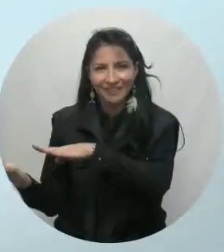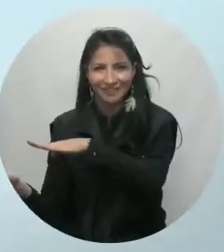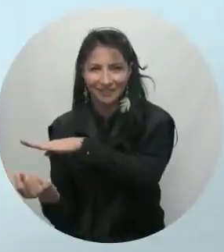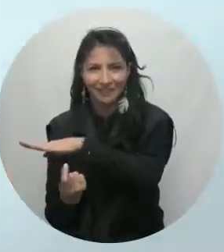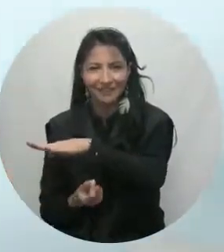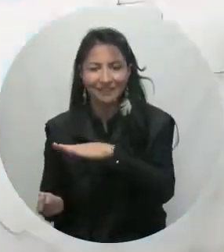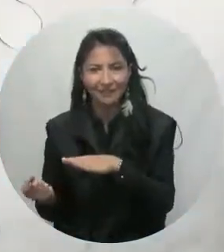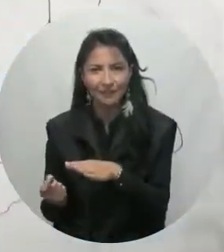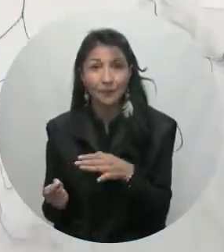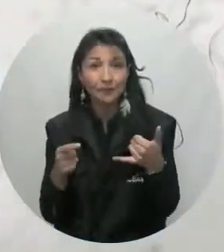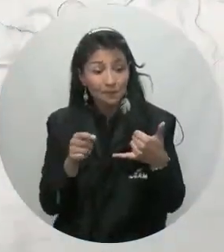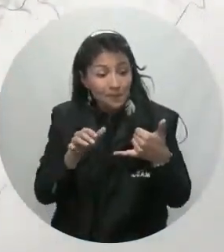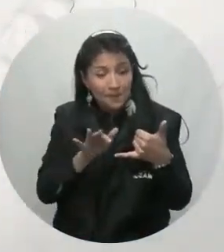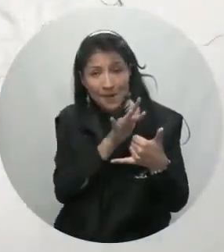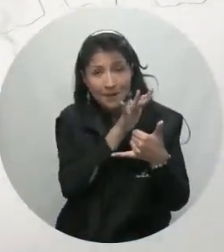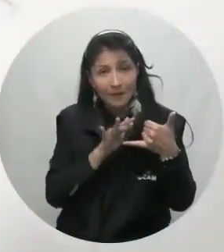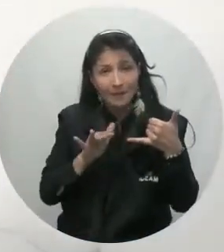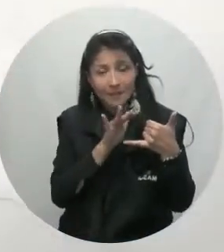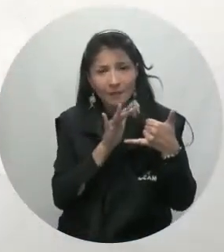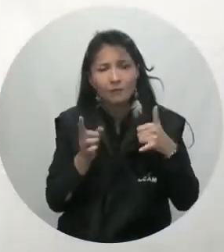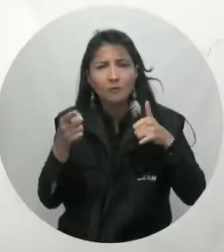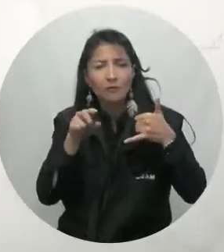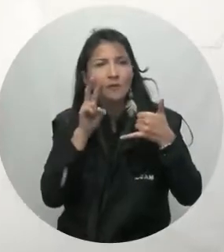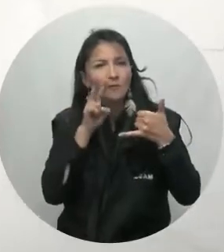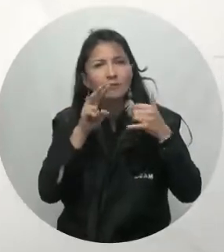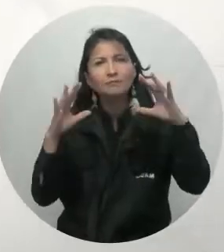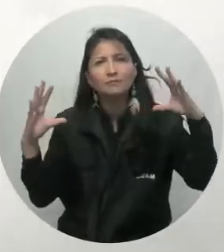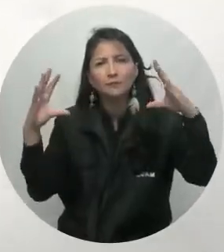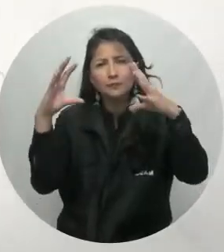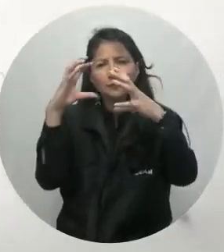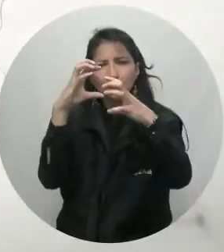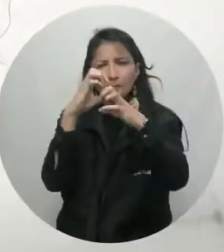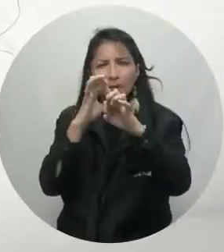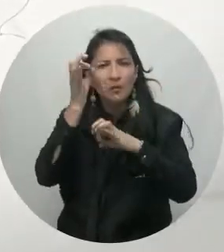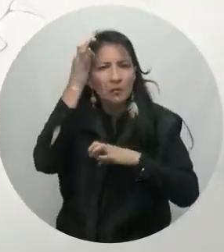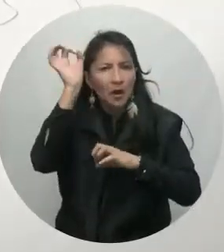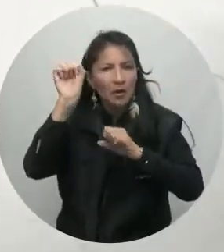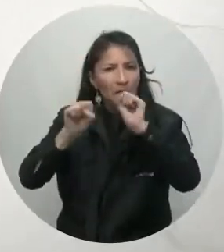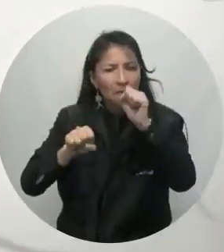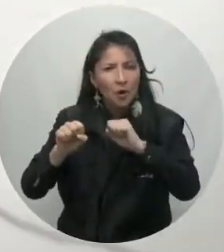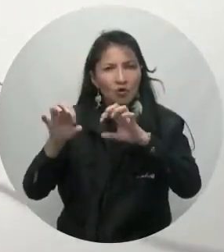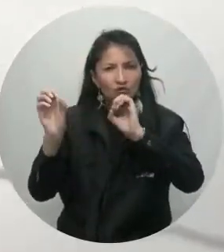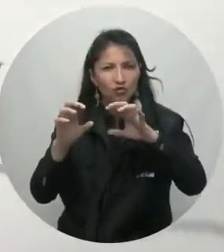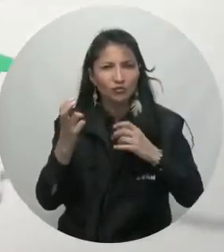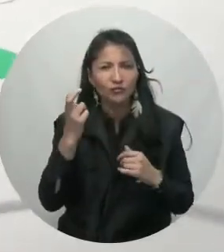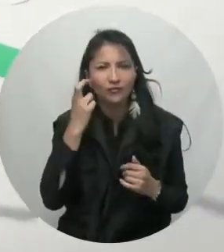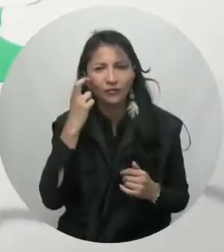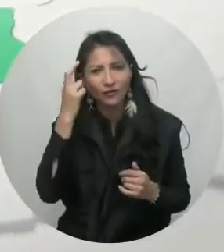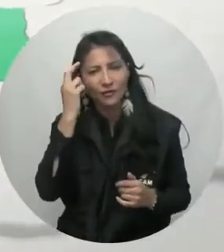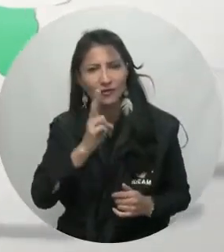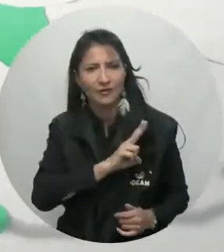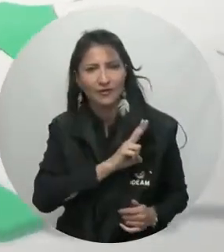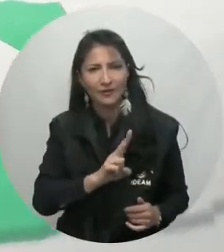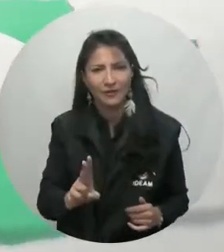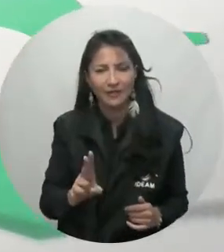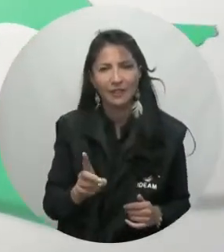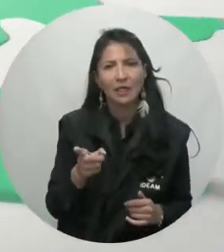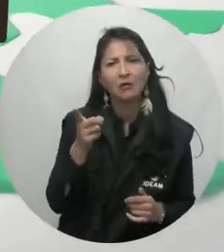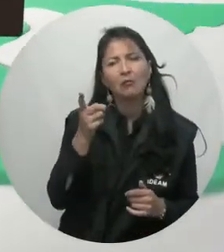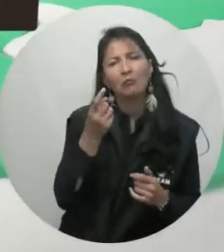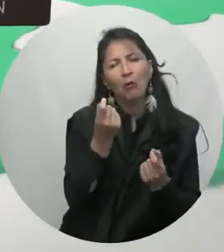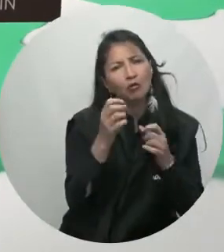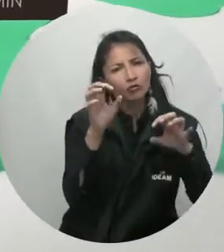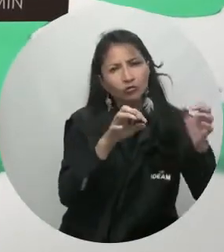alrededores. Para el litoral del Pacífico también se incrementará la nubosidad con posibles lluvias en zonas del Chocó, Valle del